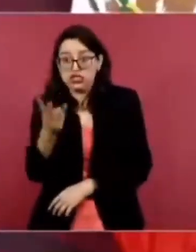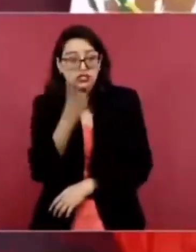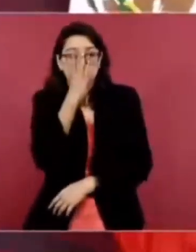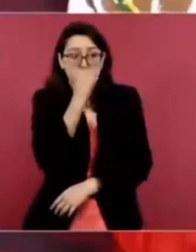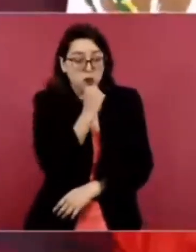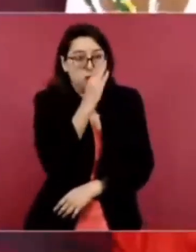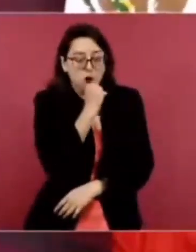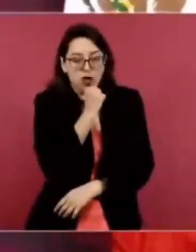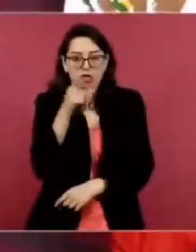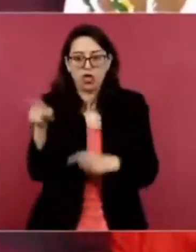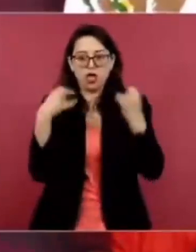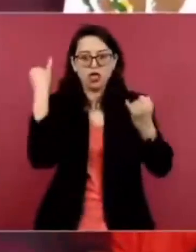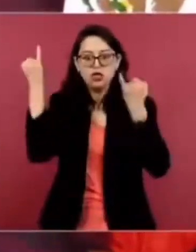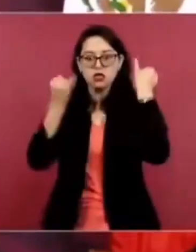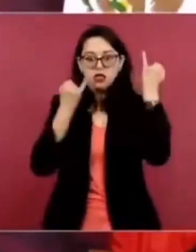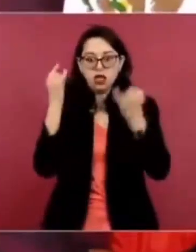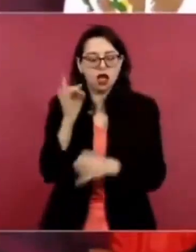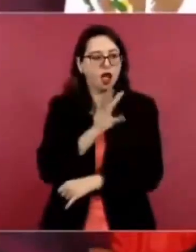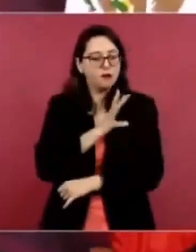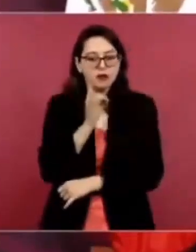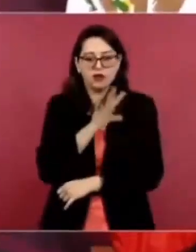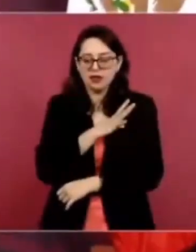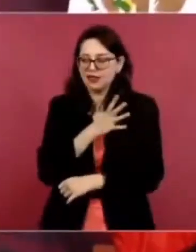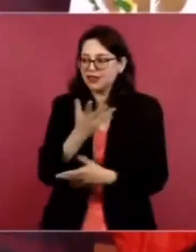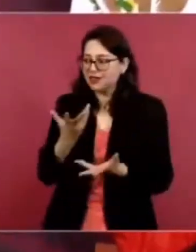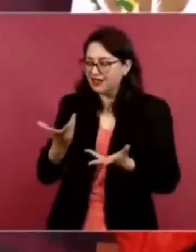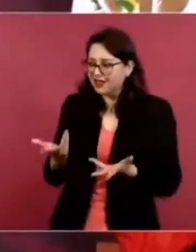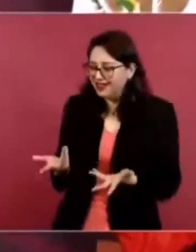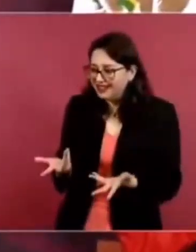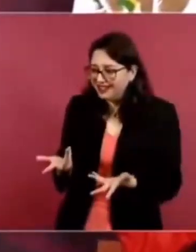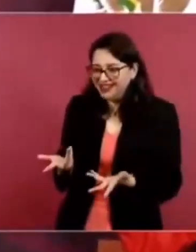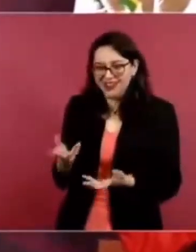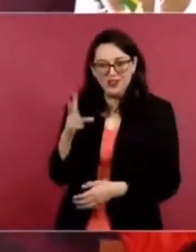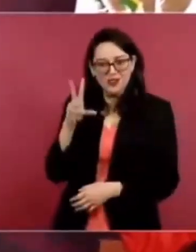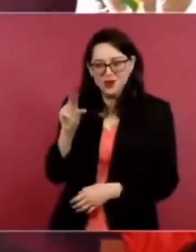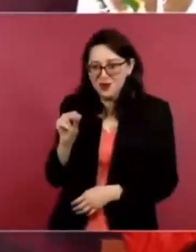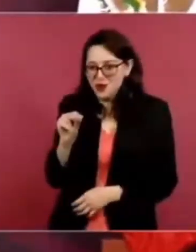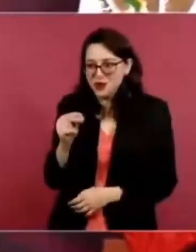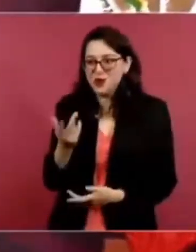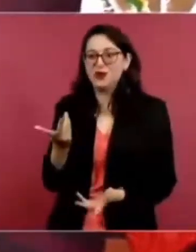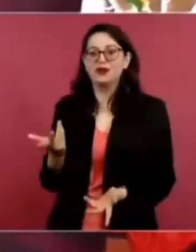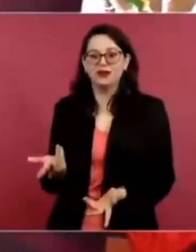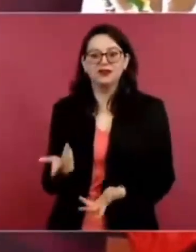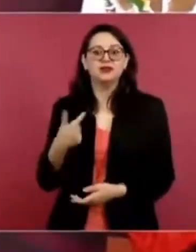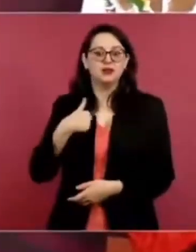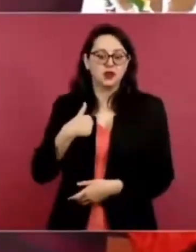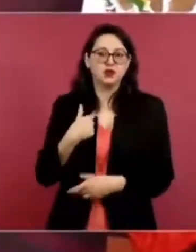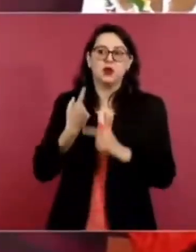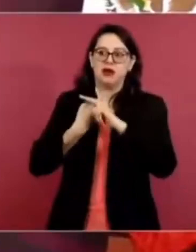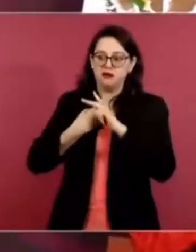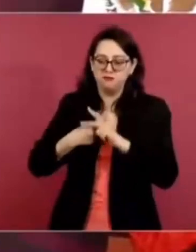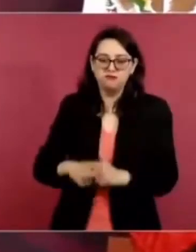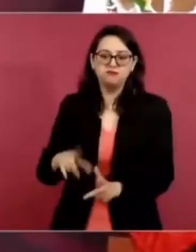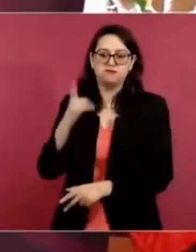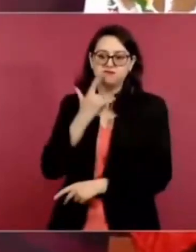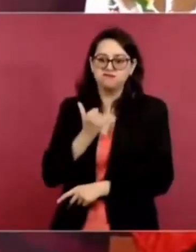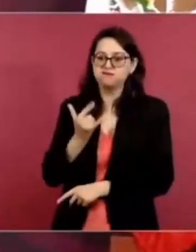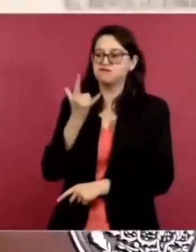los lugares que yo iba a visitar en el 88 y más que